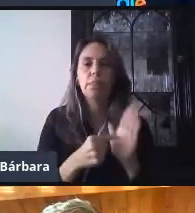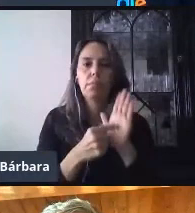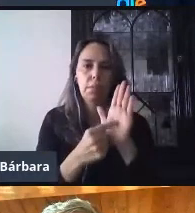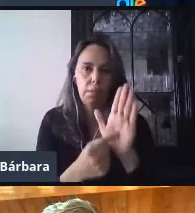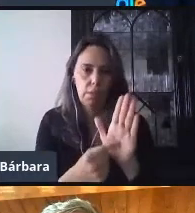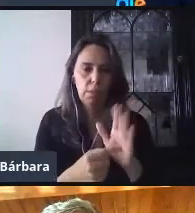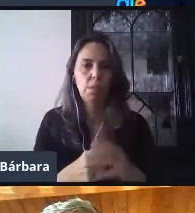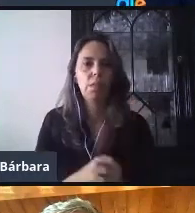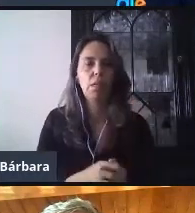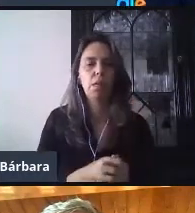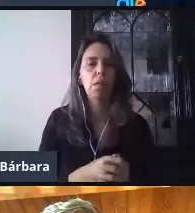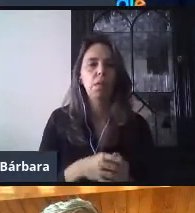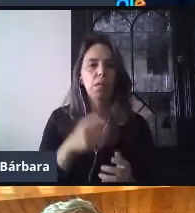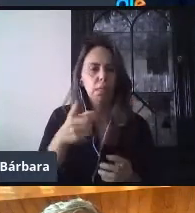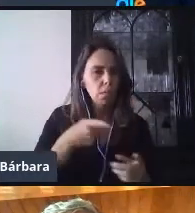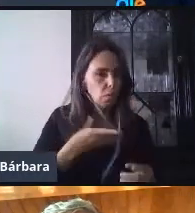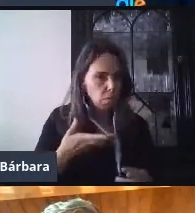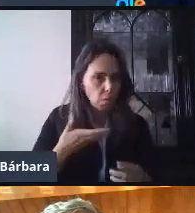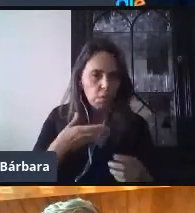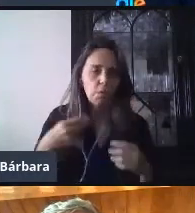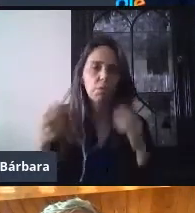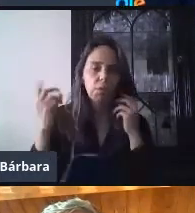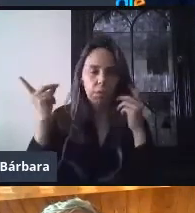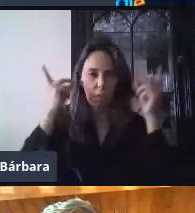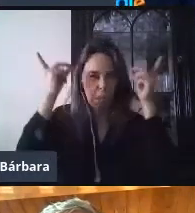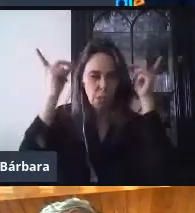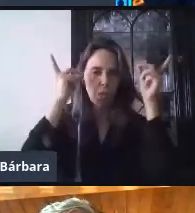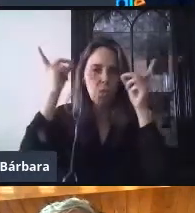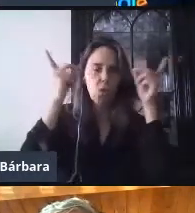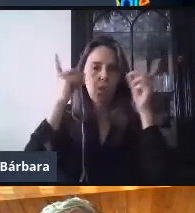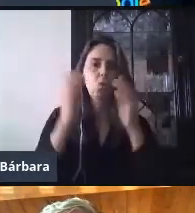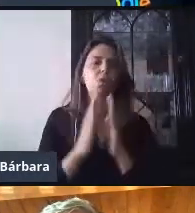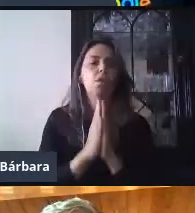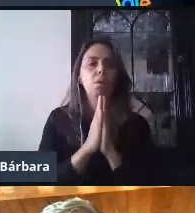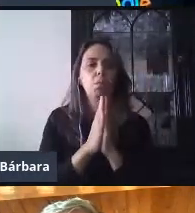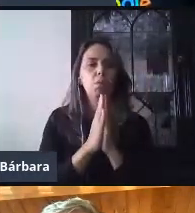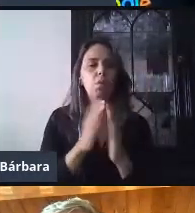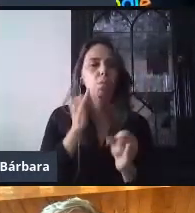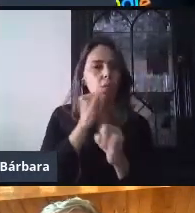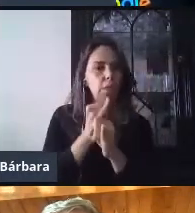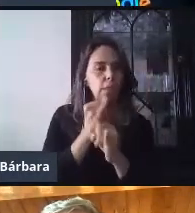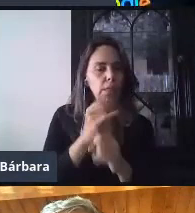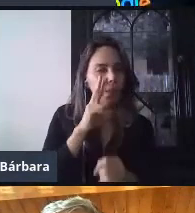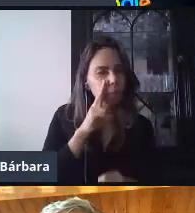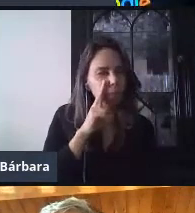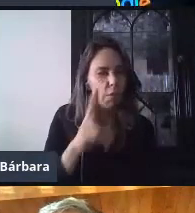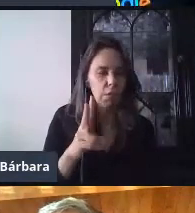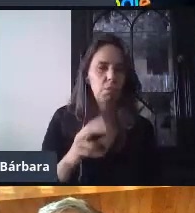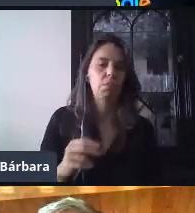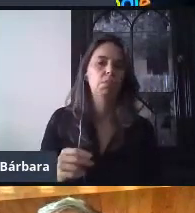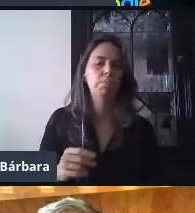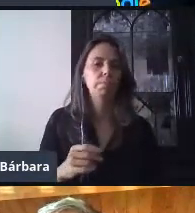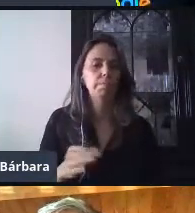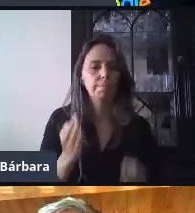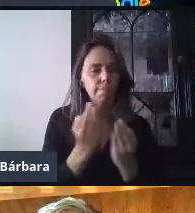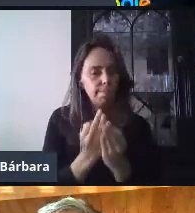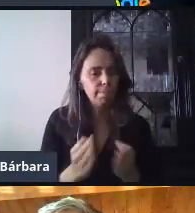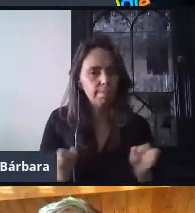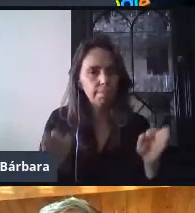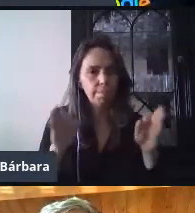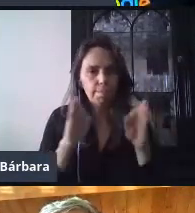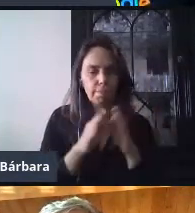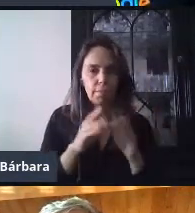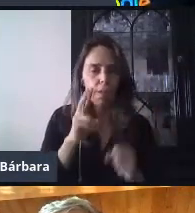internet de la autoridad están los elementos para presentarla. Es muy, muy importante que la